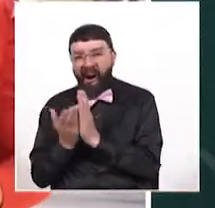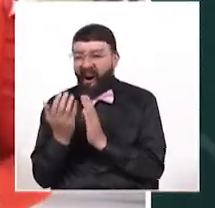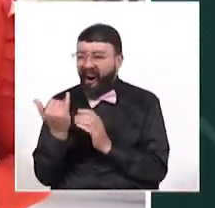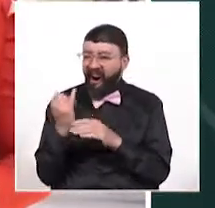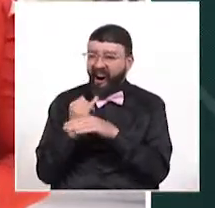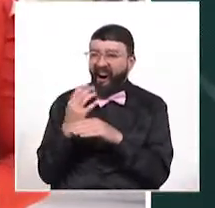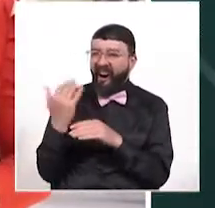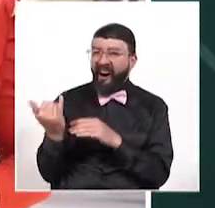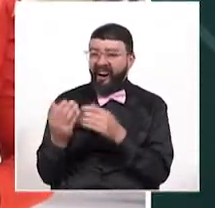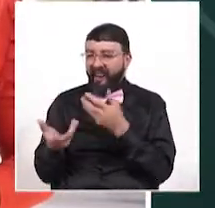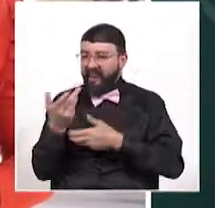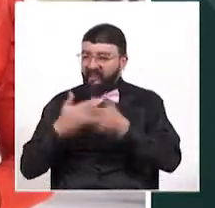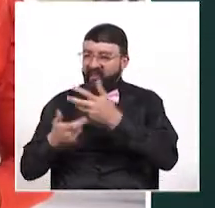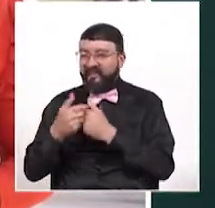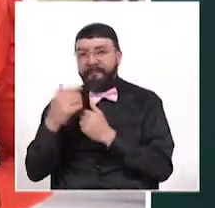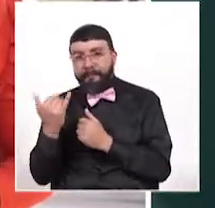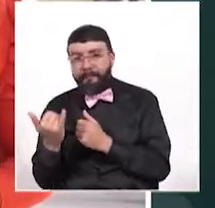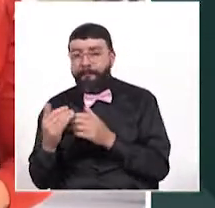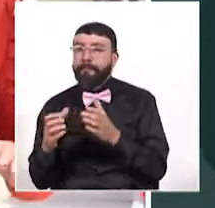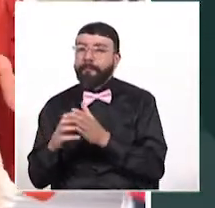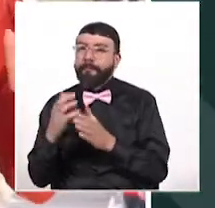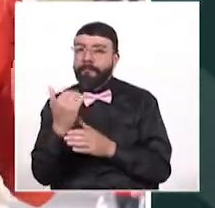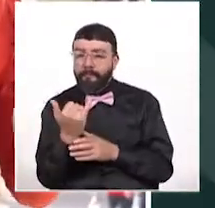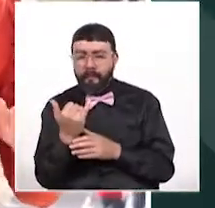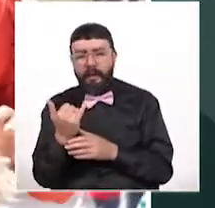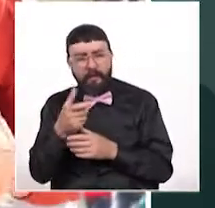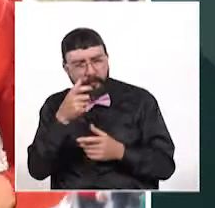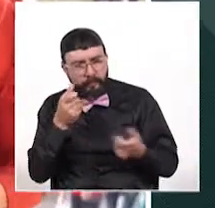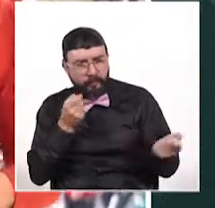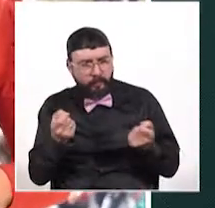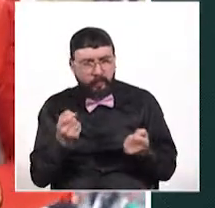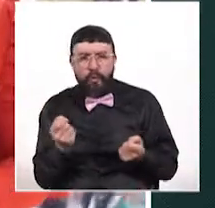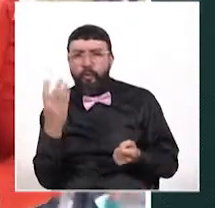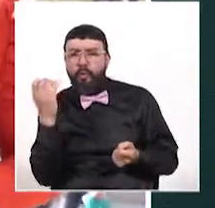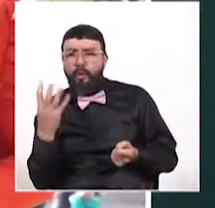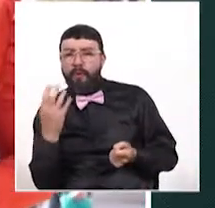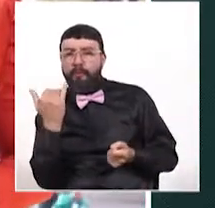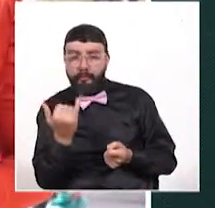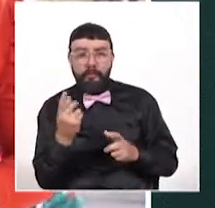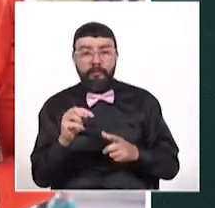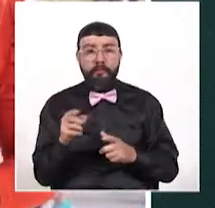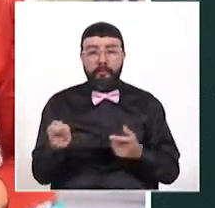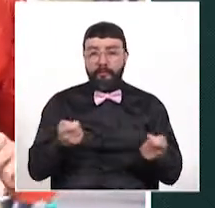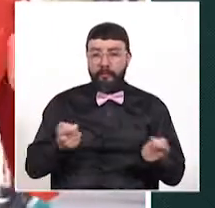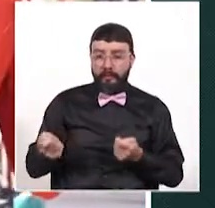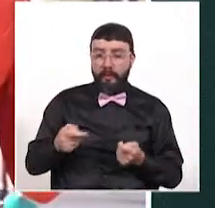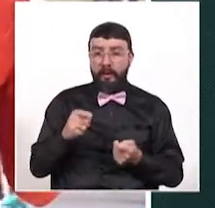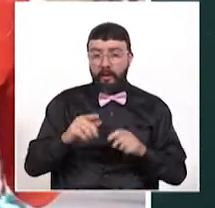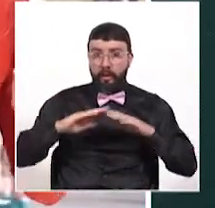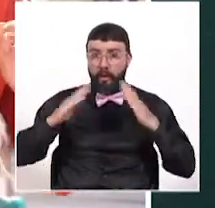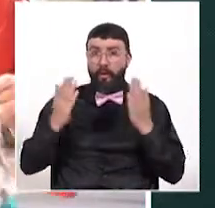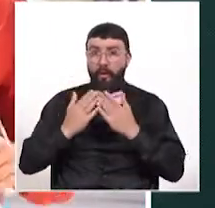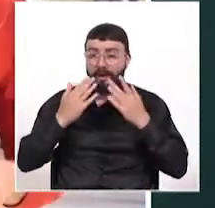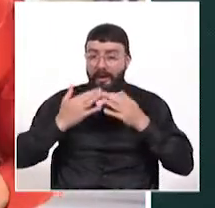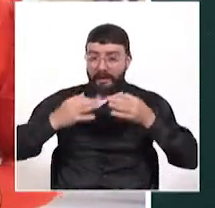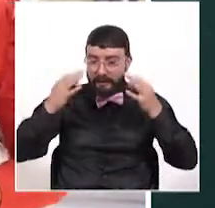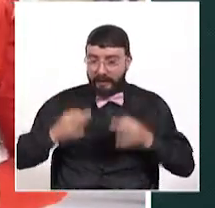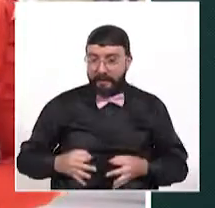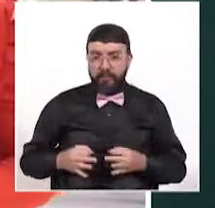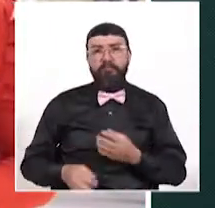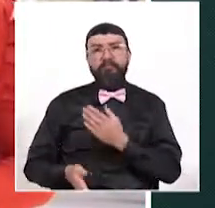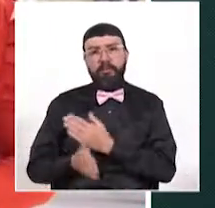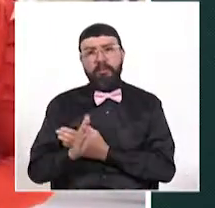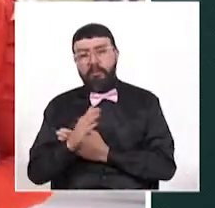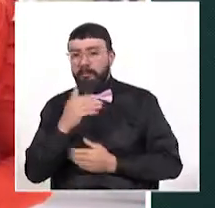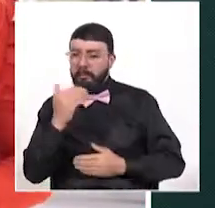evaluar el comportamiento de los casos de COVID-19, así como el manejo que ya le han dado los colegios certificados y de esa manera ir regresando a la